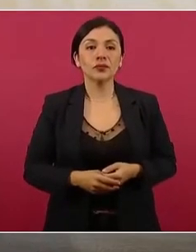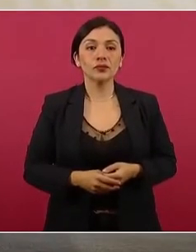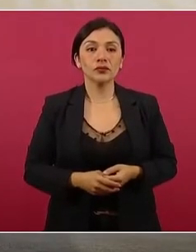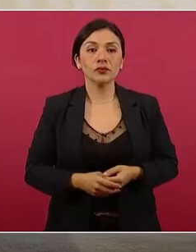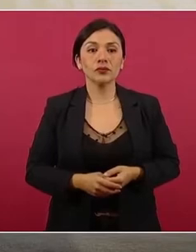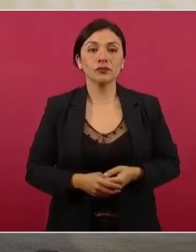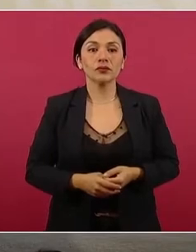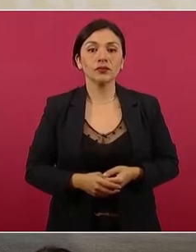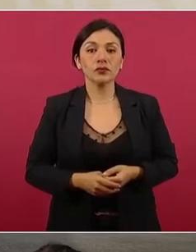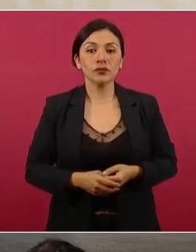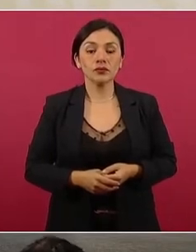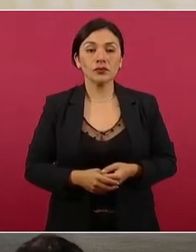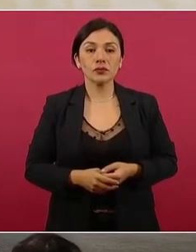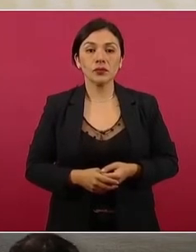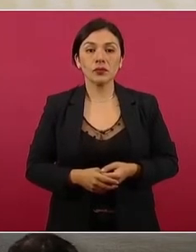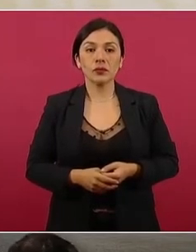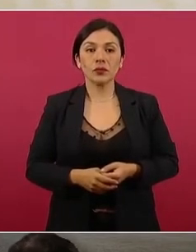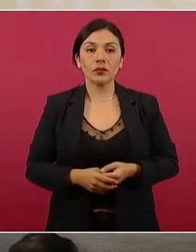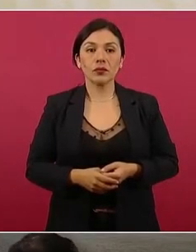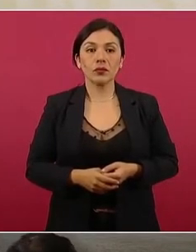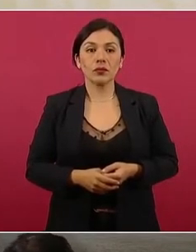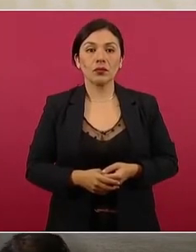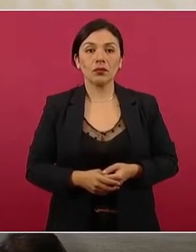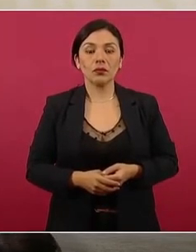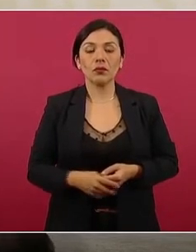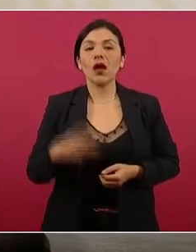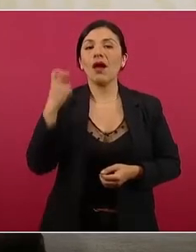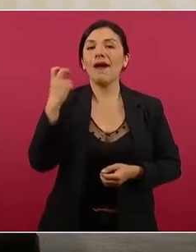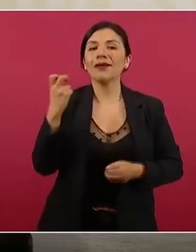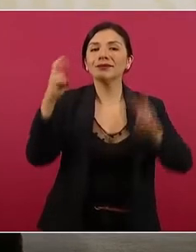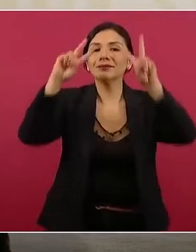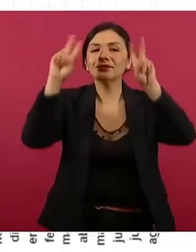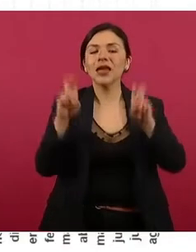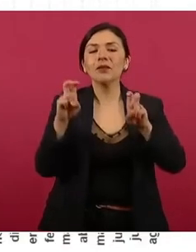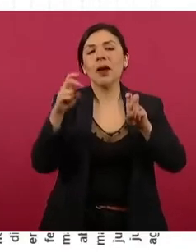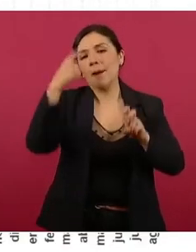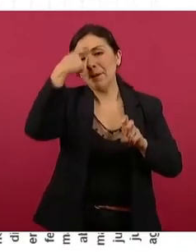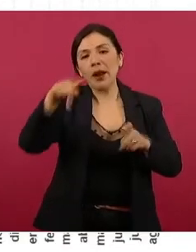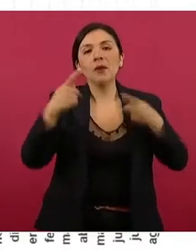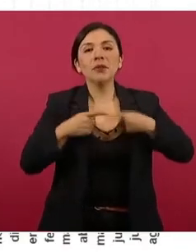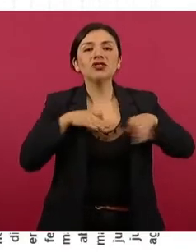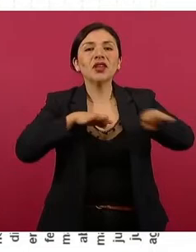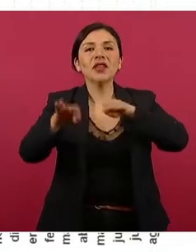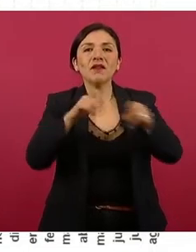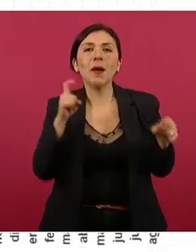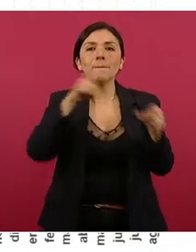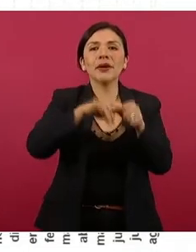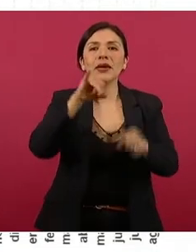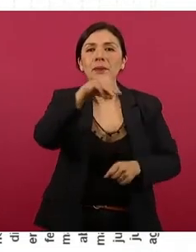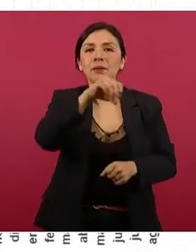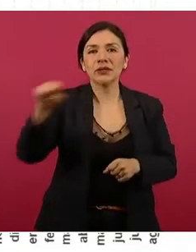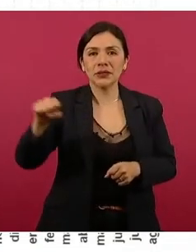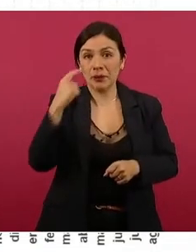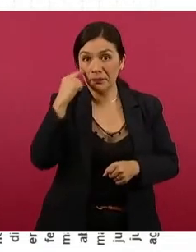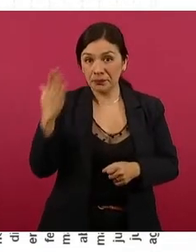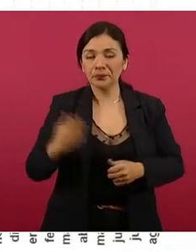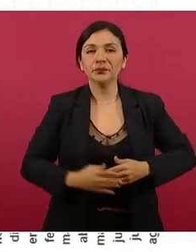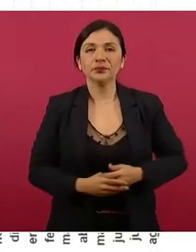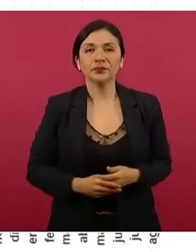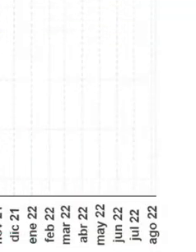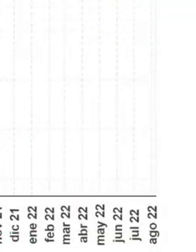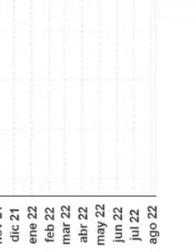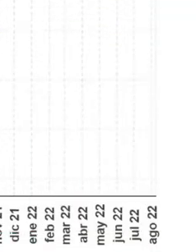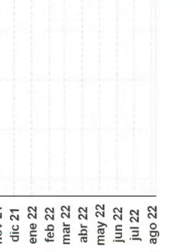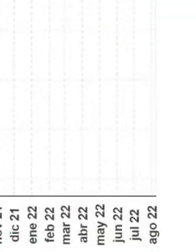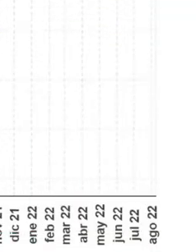Estos son los empleos registrados en el Seguro Social. Ahí mayo y